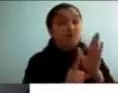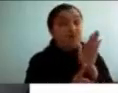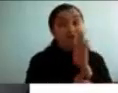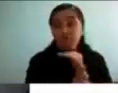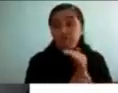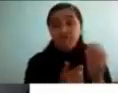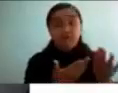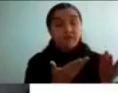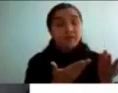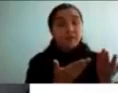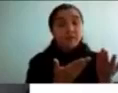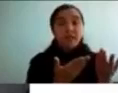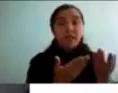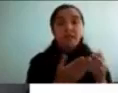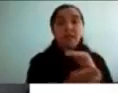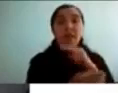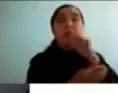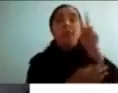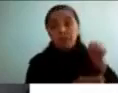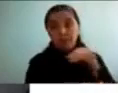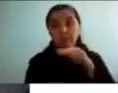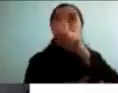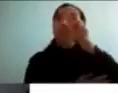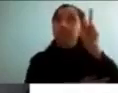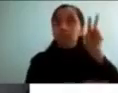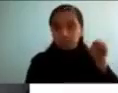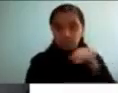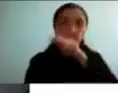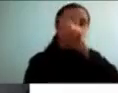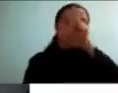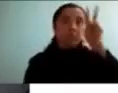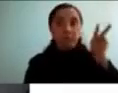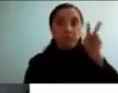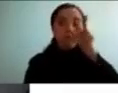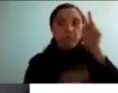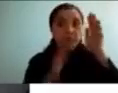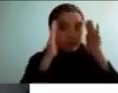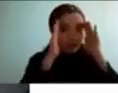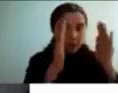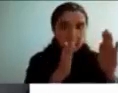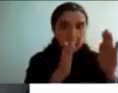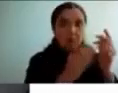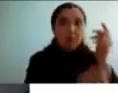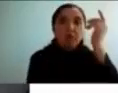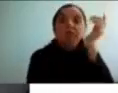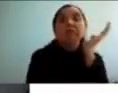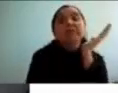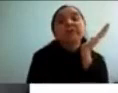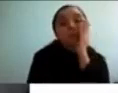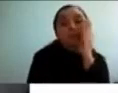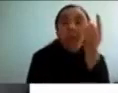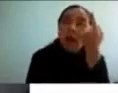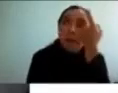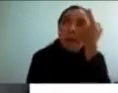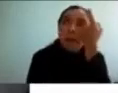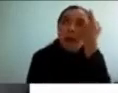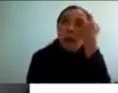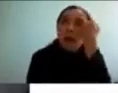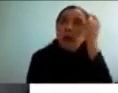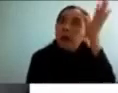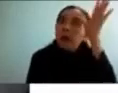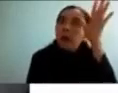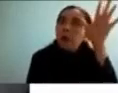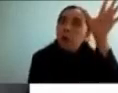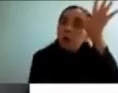con más distractibilidad con más a nivel de atención interna más mayor ensoñación como en las nubes